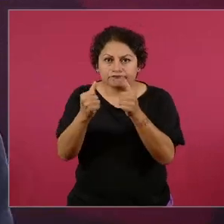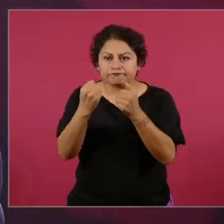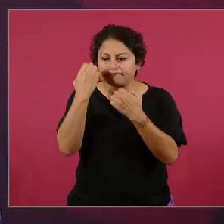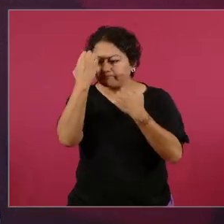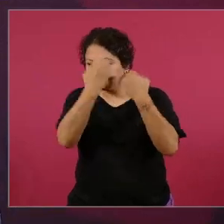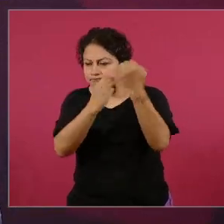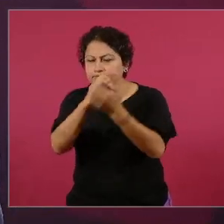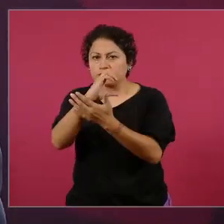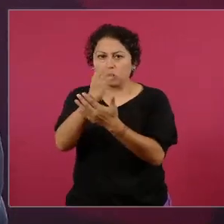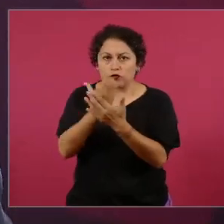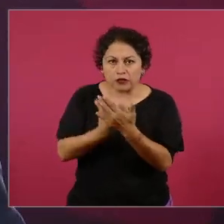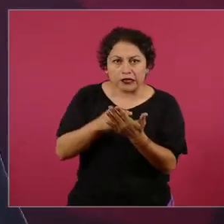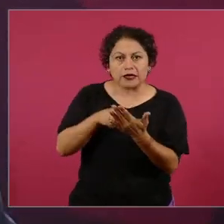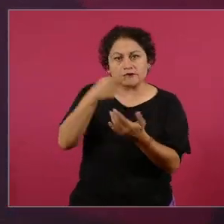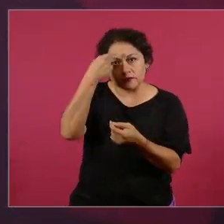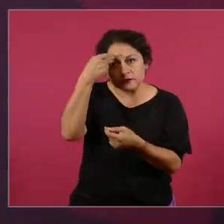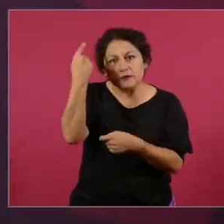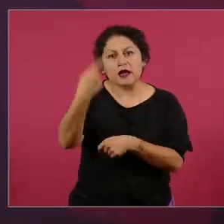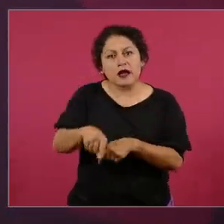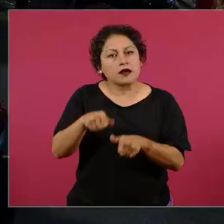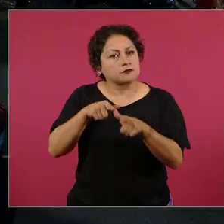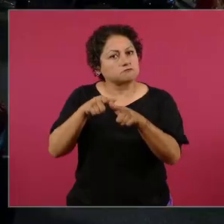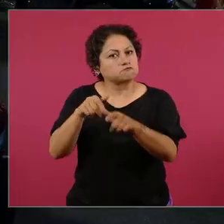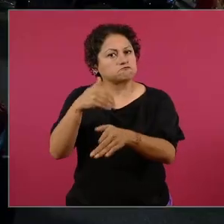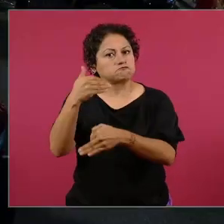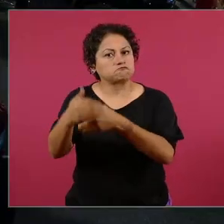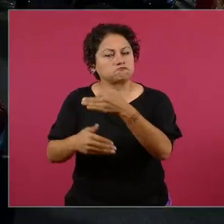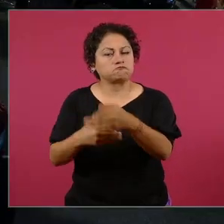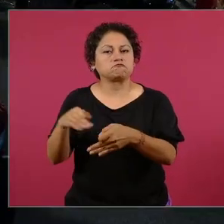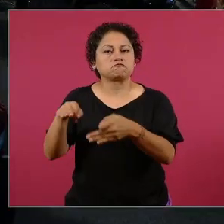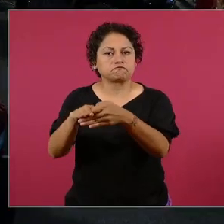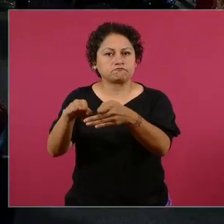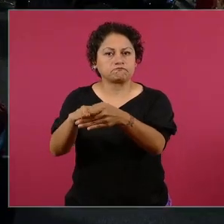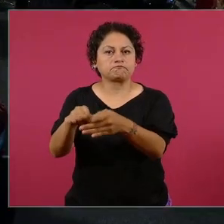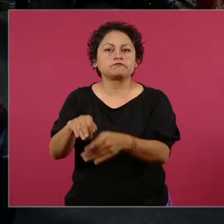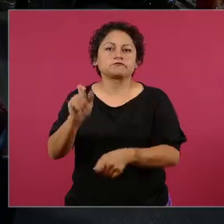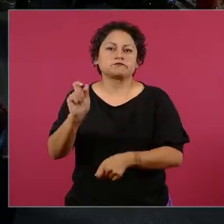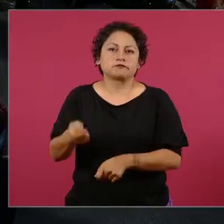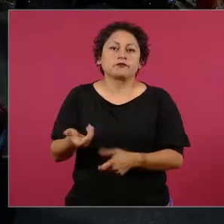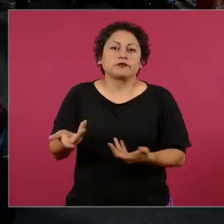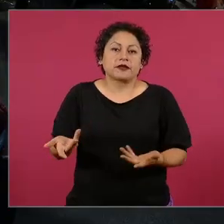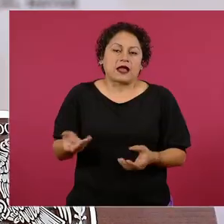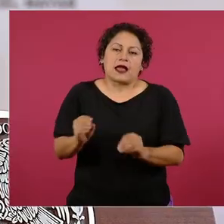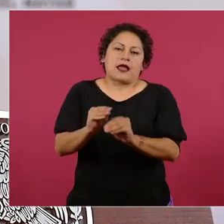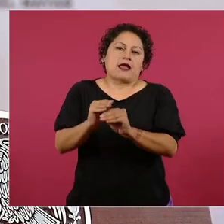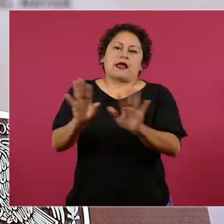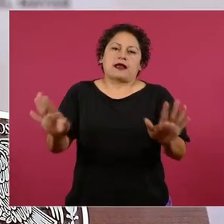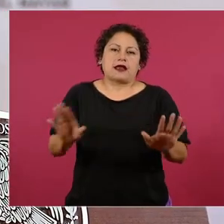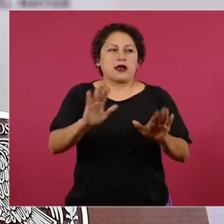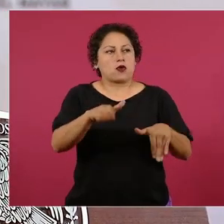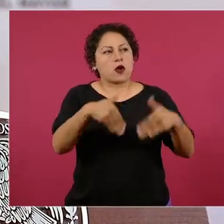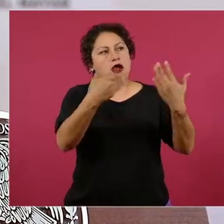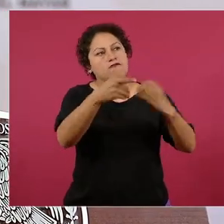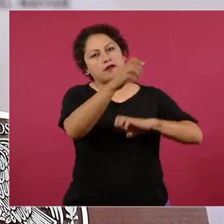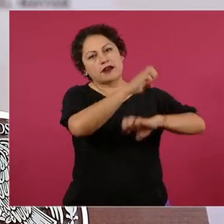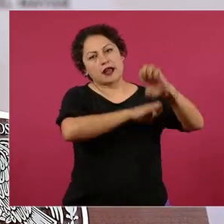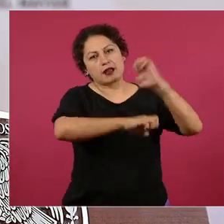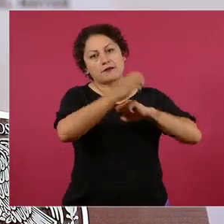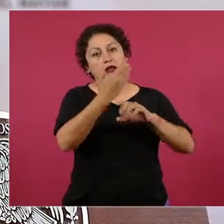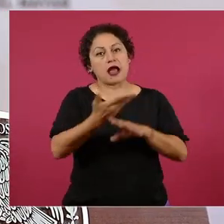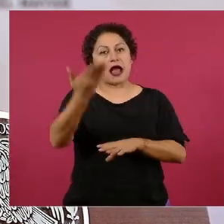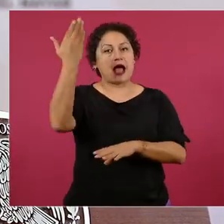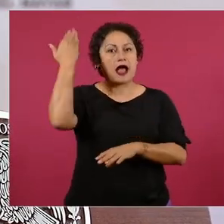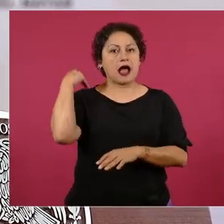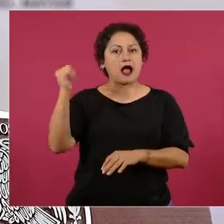no se interrumpa la atención y desde luego que debe de haber muchos proveedores molestos al enterarse, pues que esto que nunca debió haberse